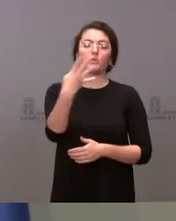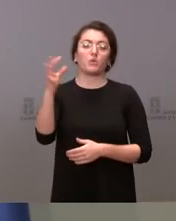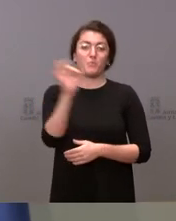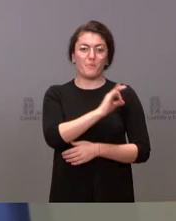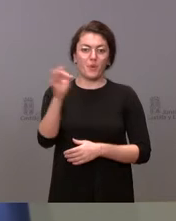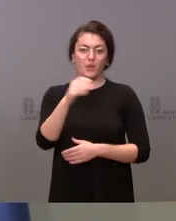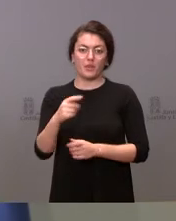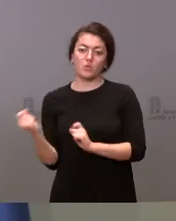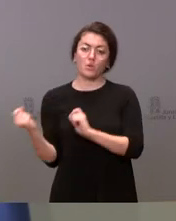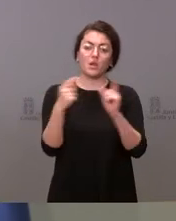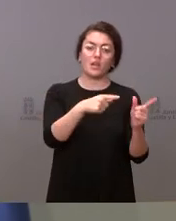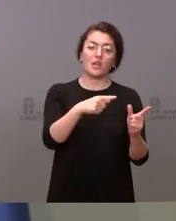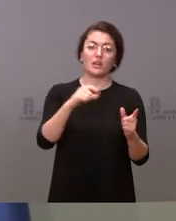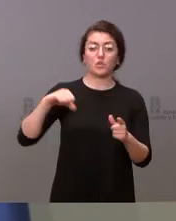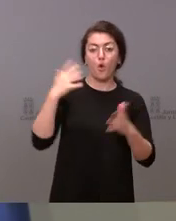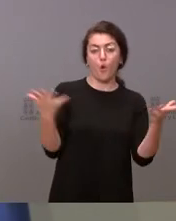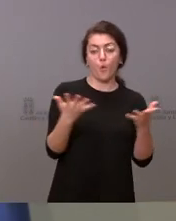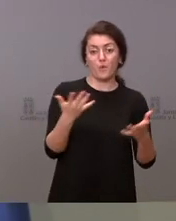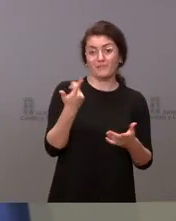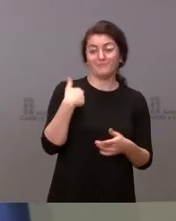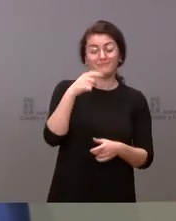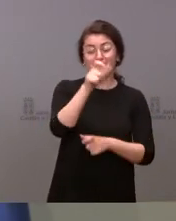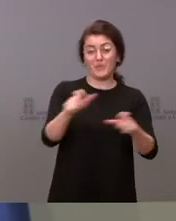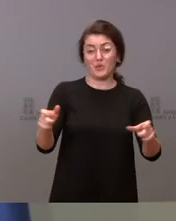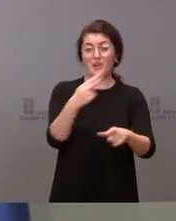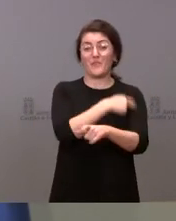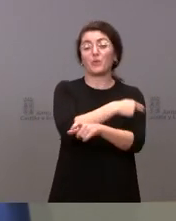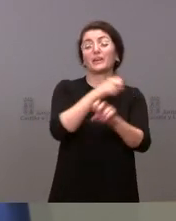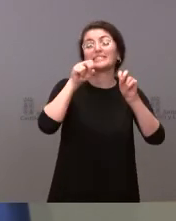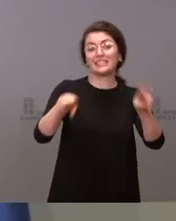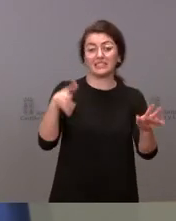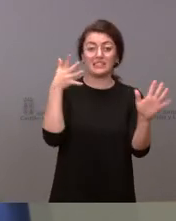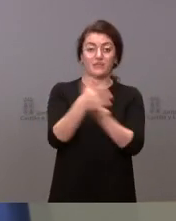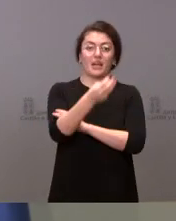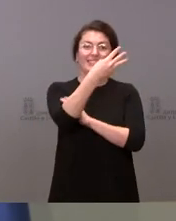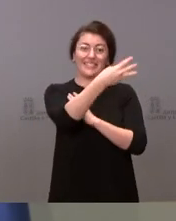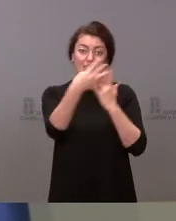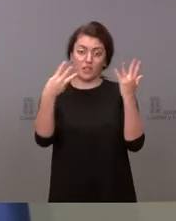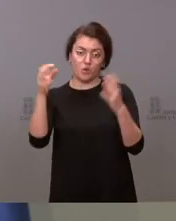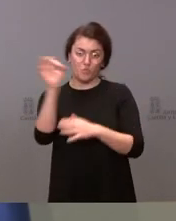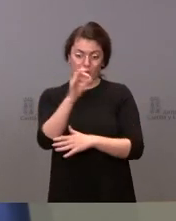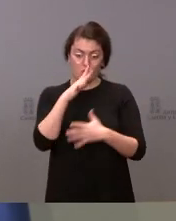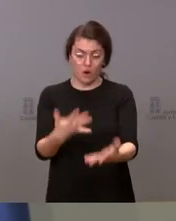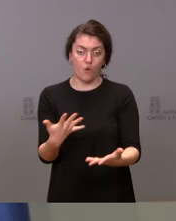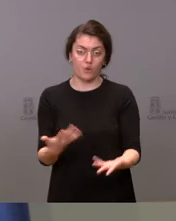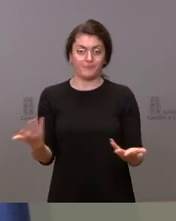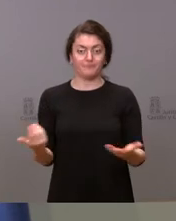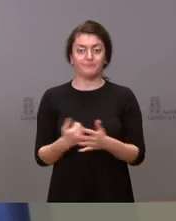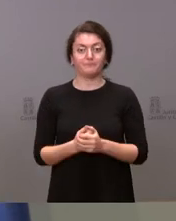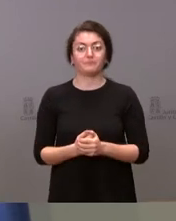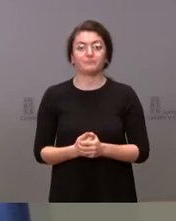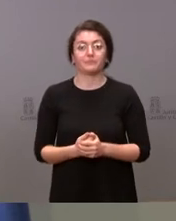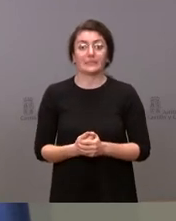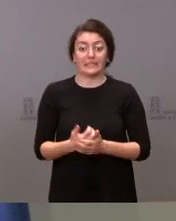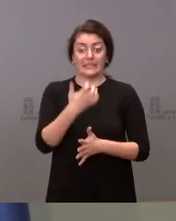son no vacunados. A día de hoy son el 38%. Tengan en cuenta que si